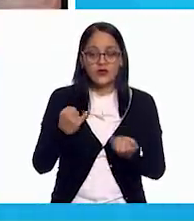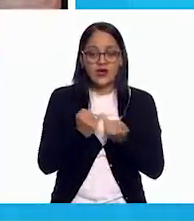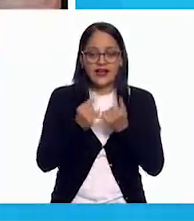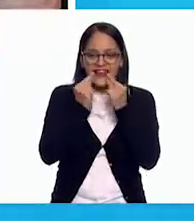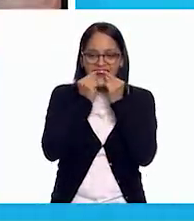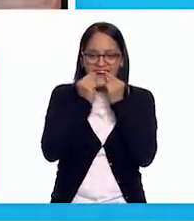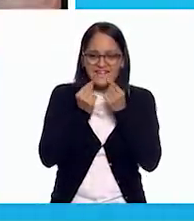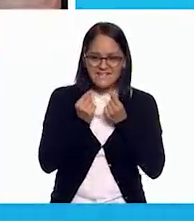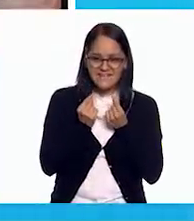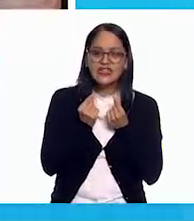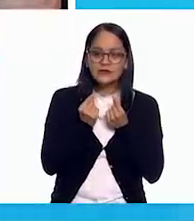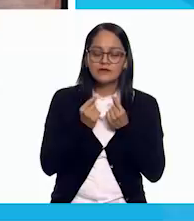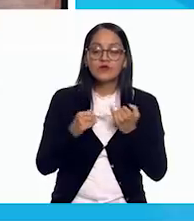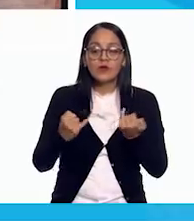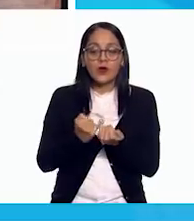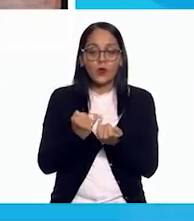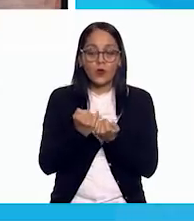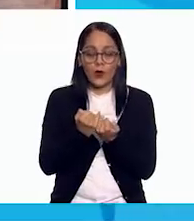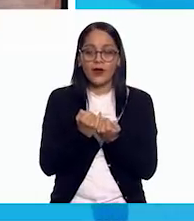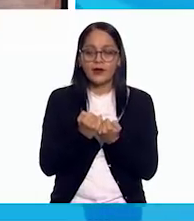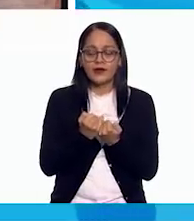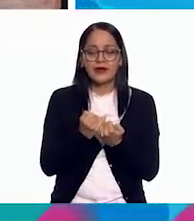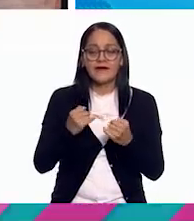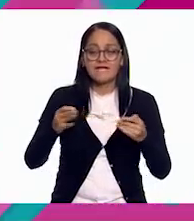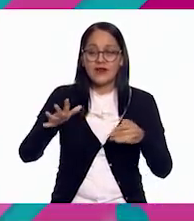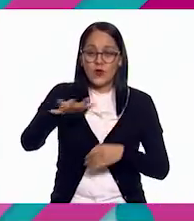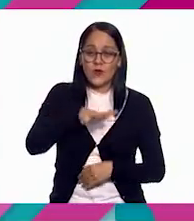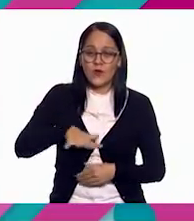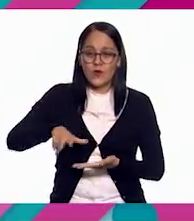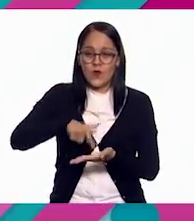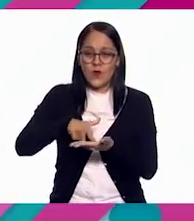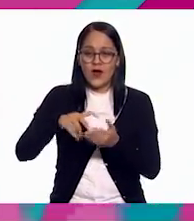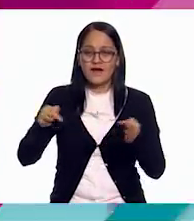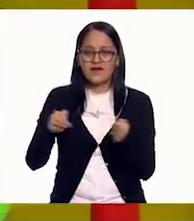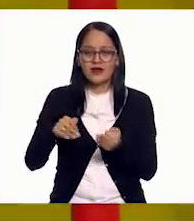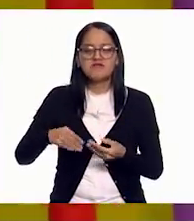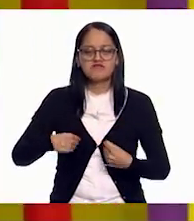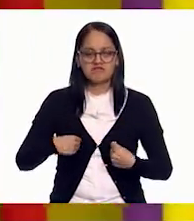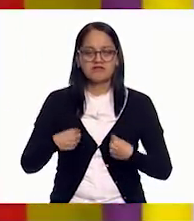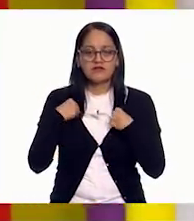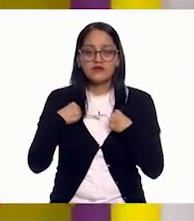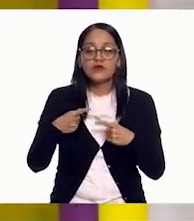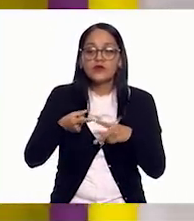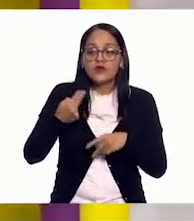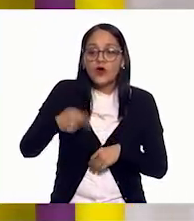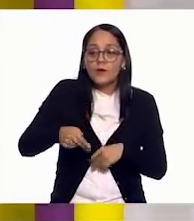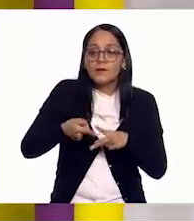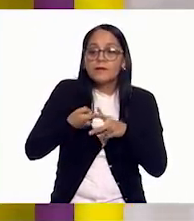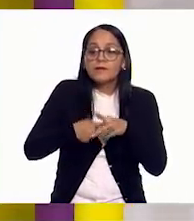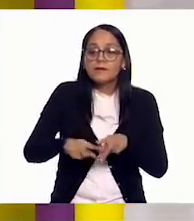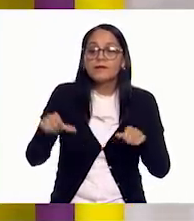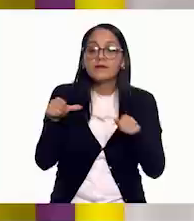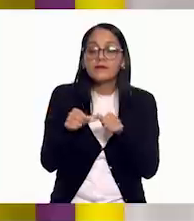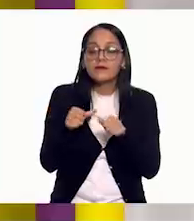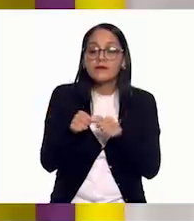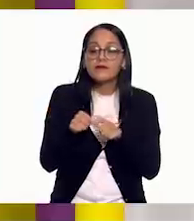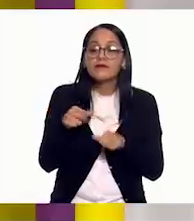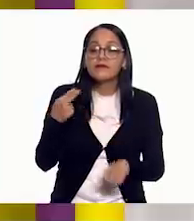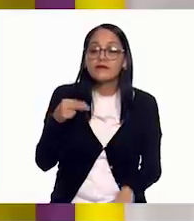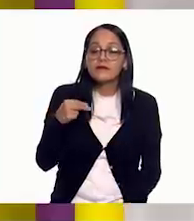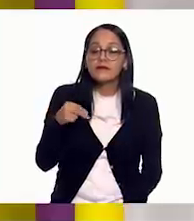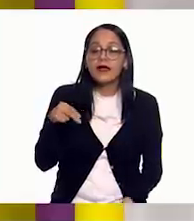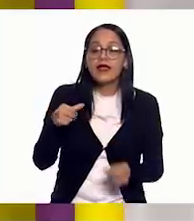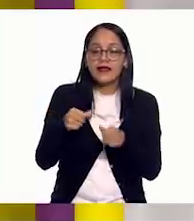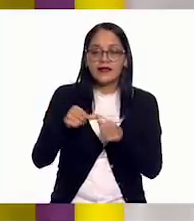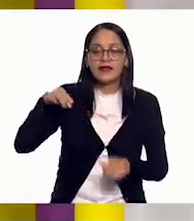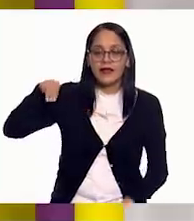colmillos y vivo en climas muy fríos. Y su nombre empieza con la letra que se llama